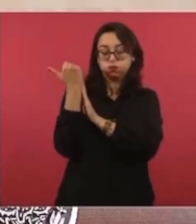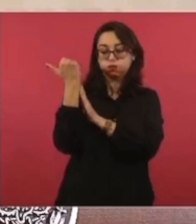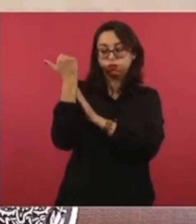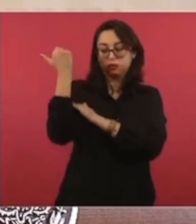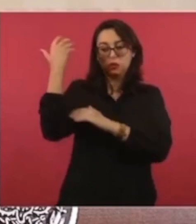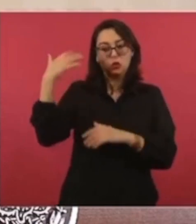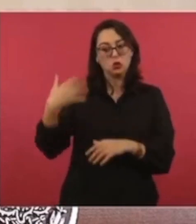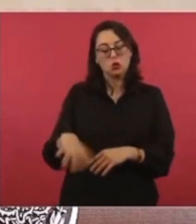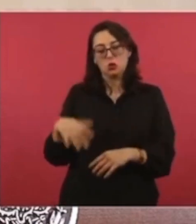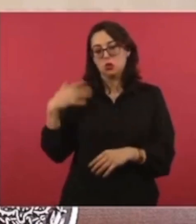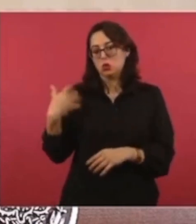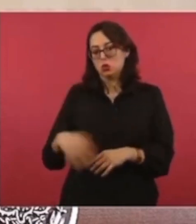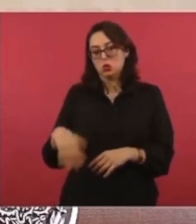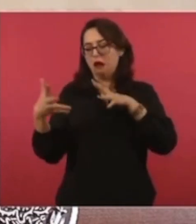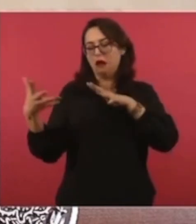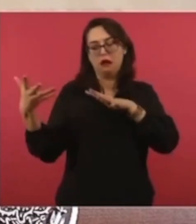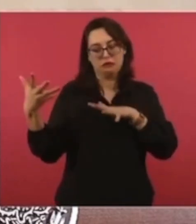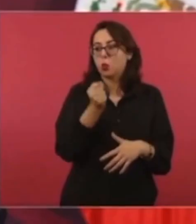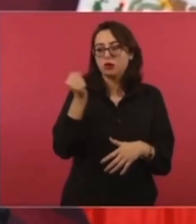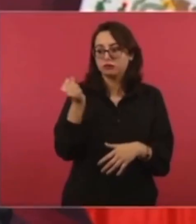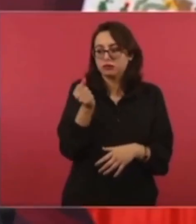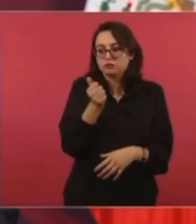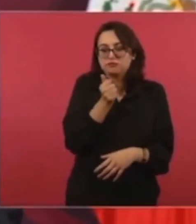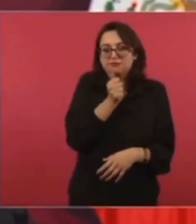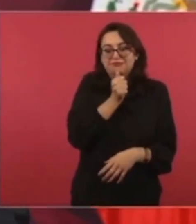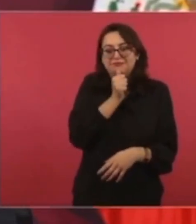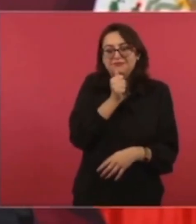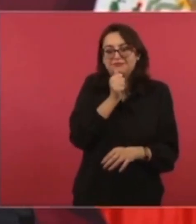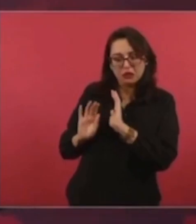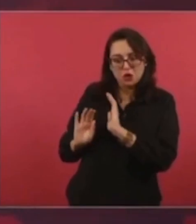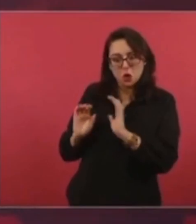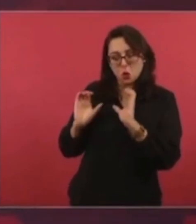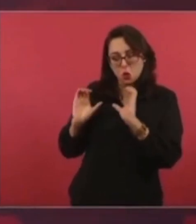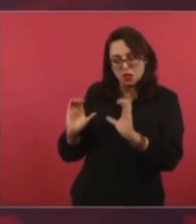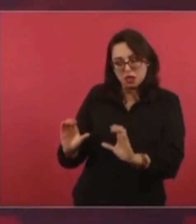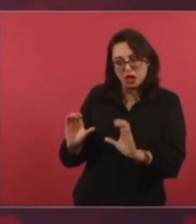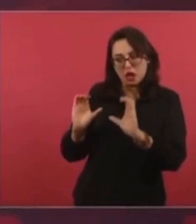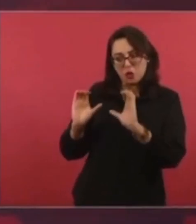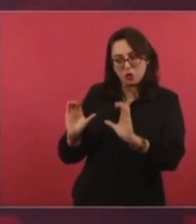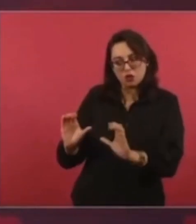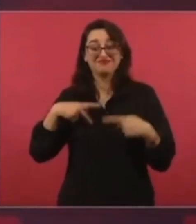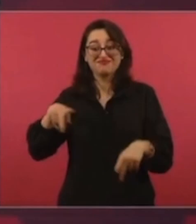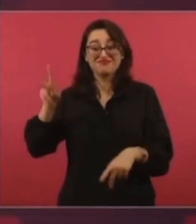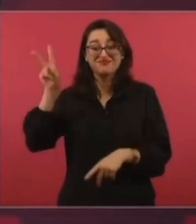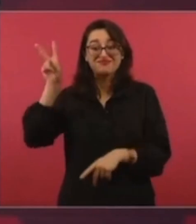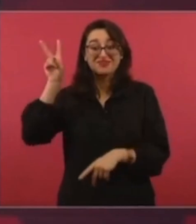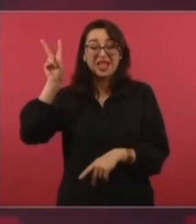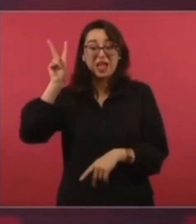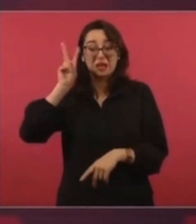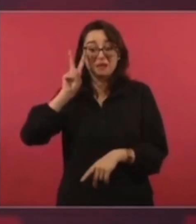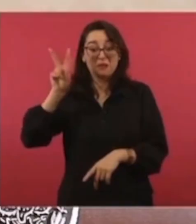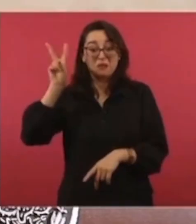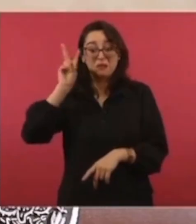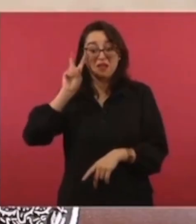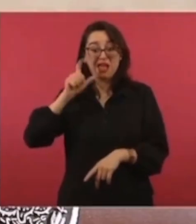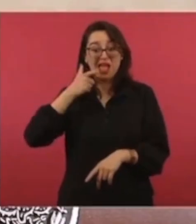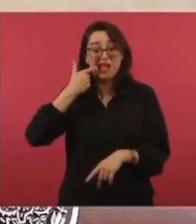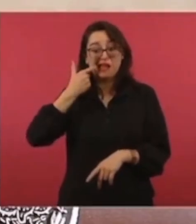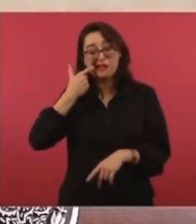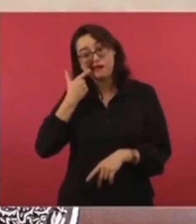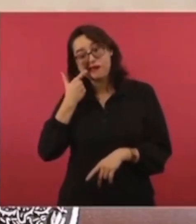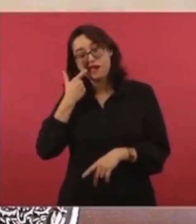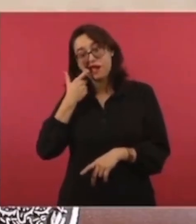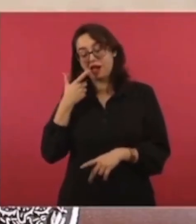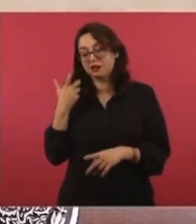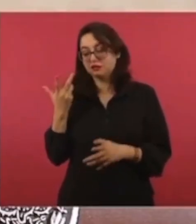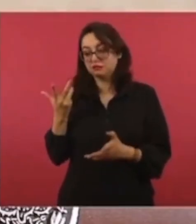podría muy difícil la situación, porque eso sí es complejo, no es fácil enfrentar el problema de la